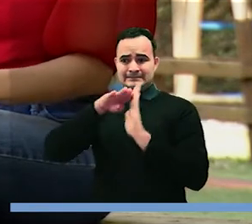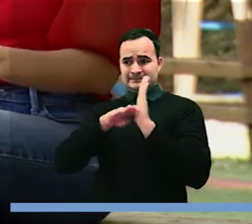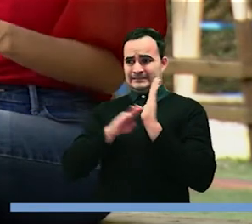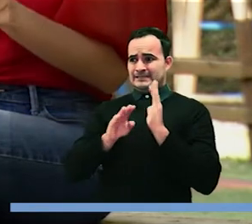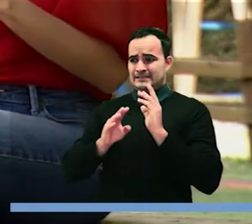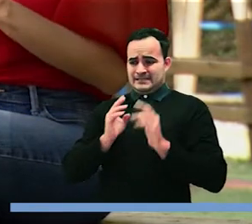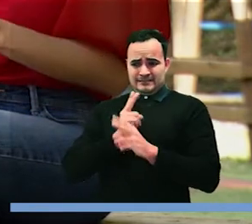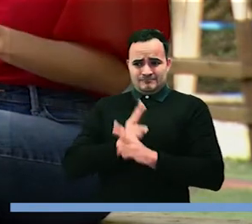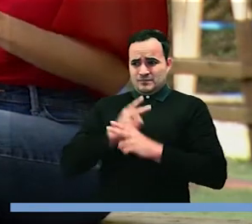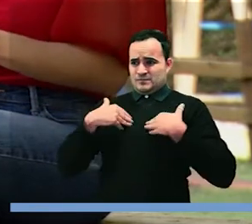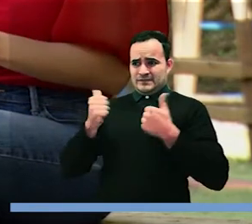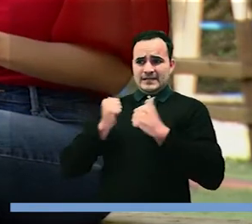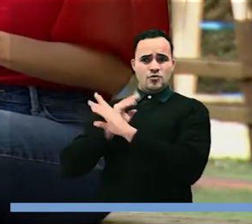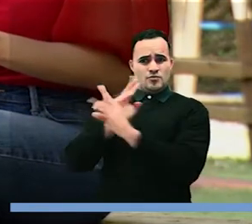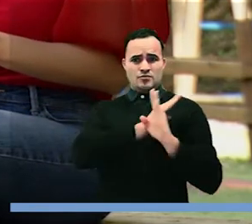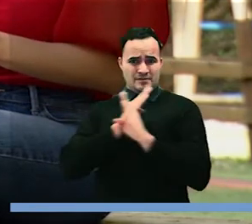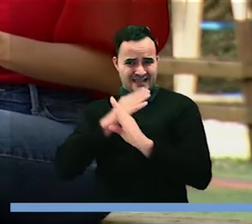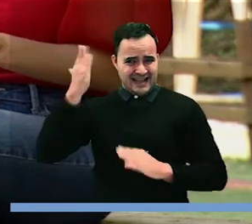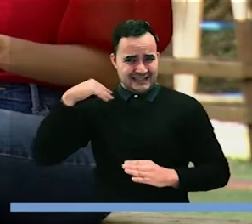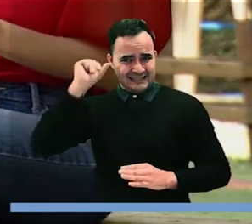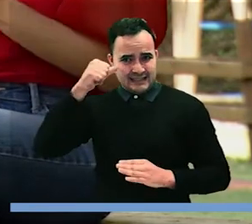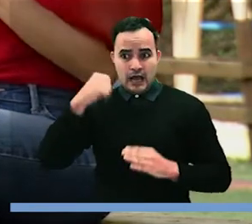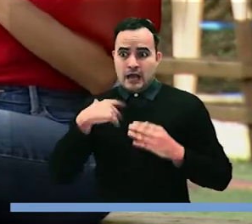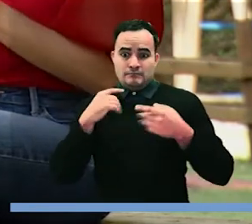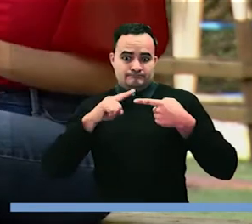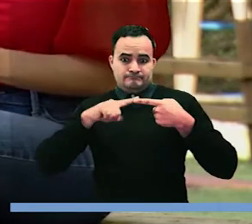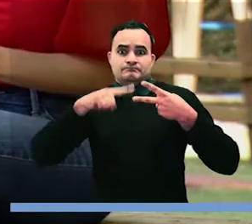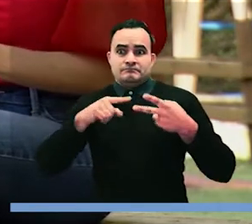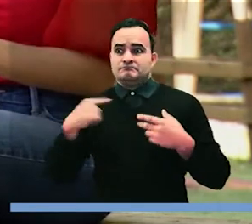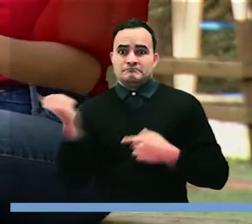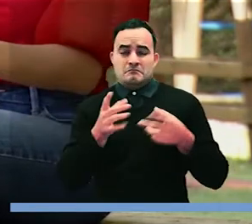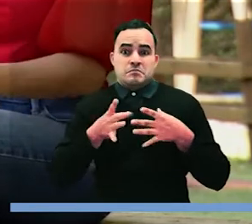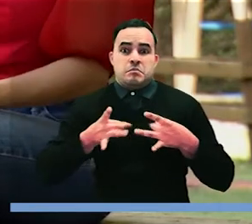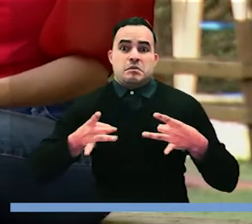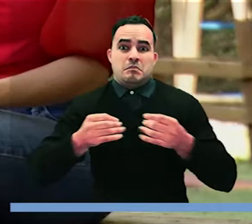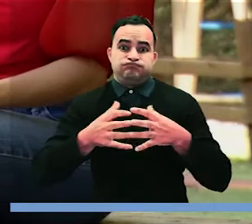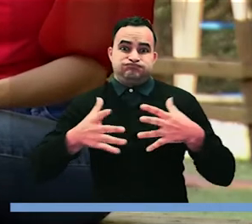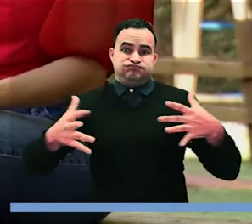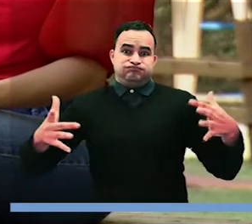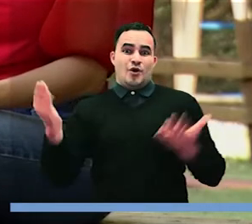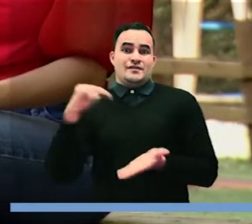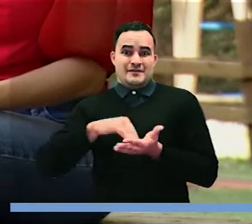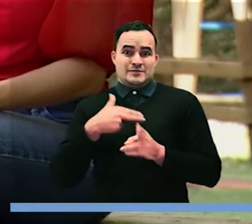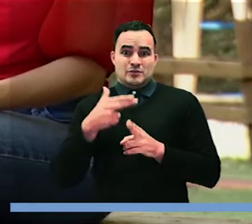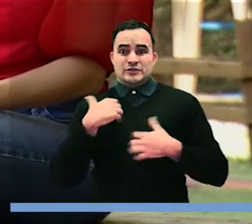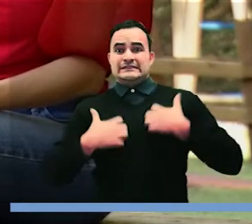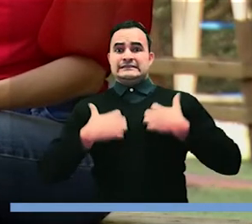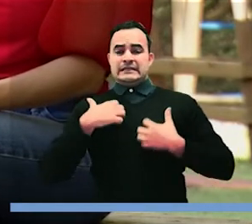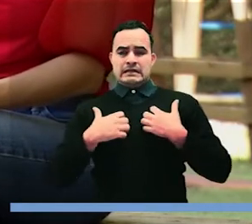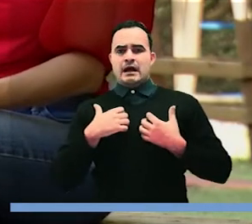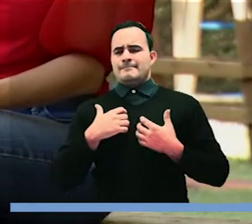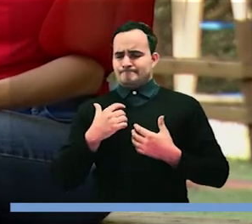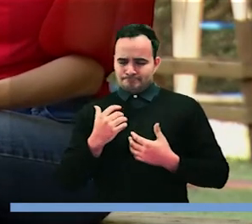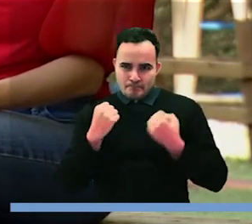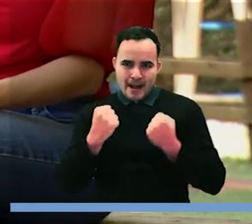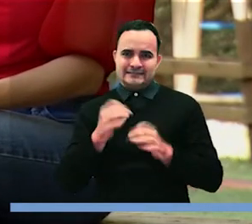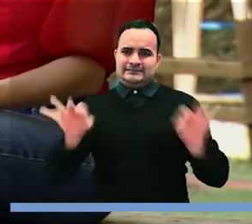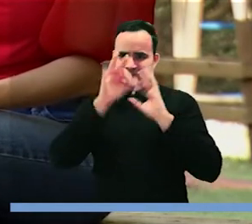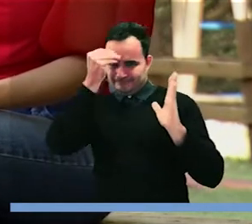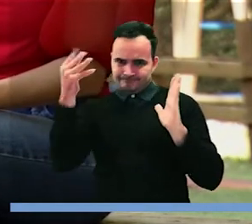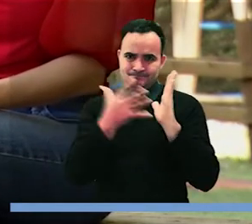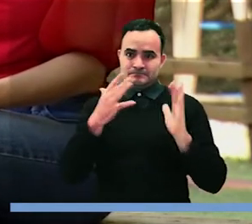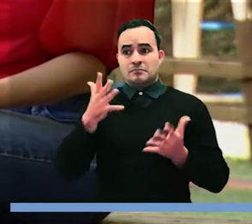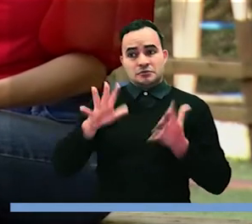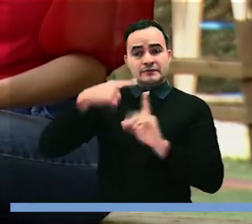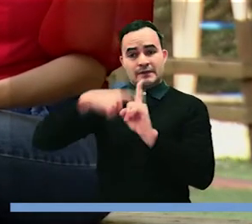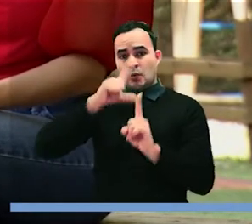autocuidado durante la primera etapa de la pandemia, ahora es vital con la llegada del segundo pico nacional de contagios, que se estima